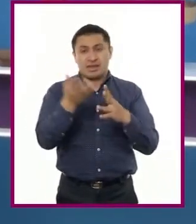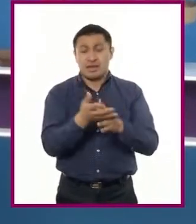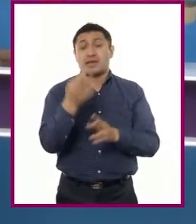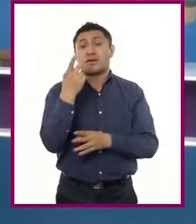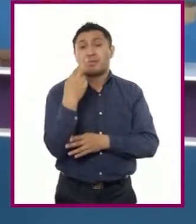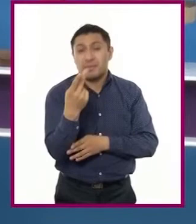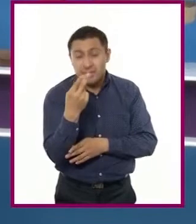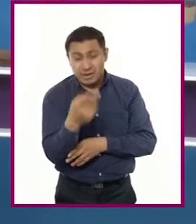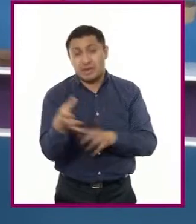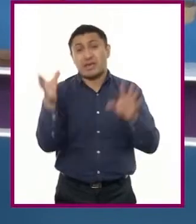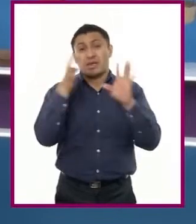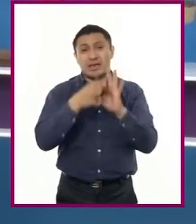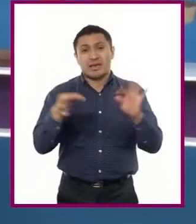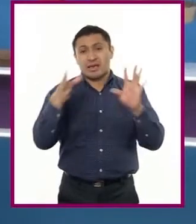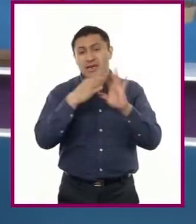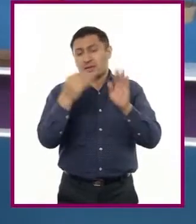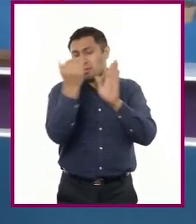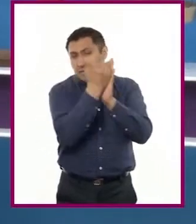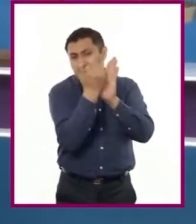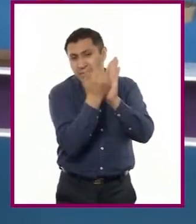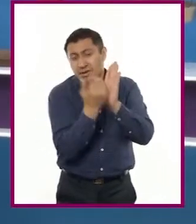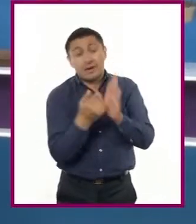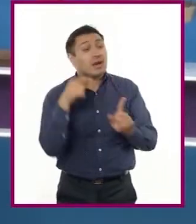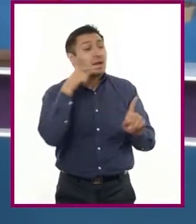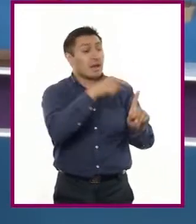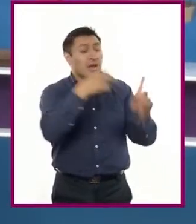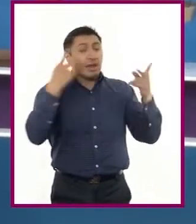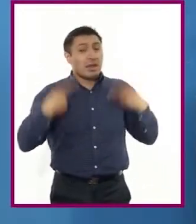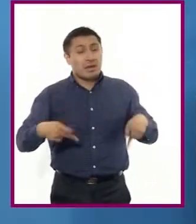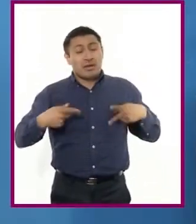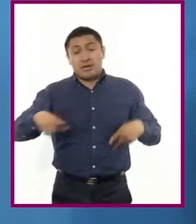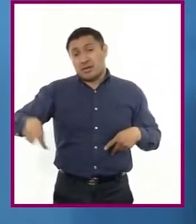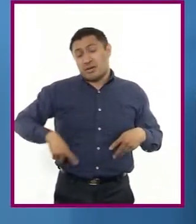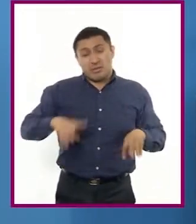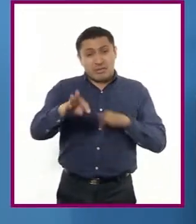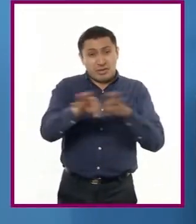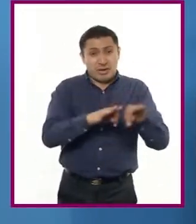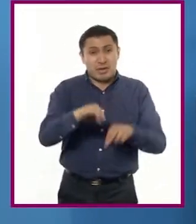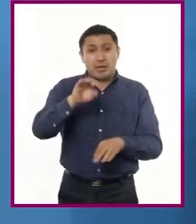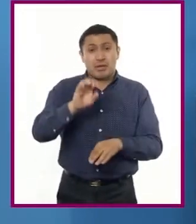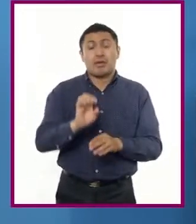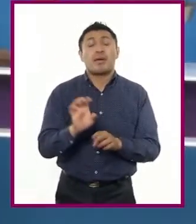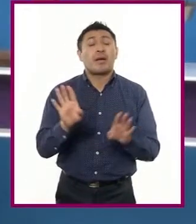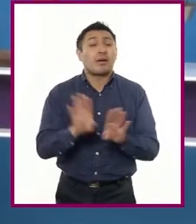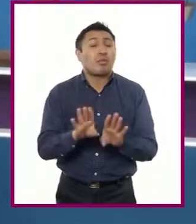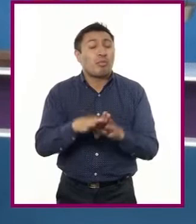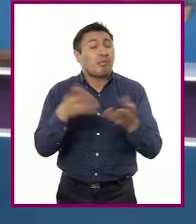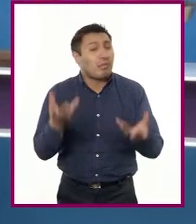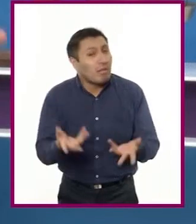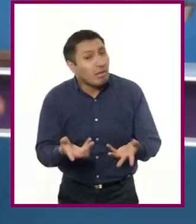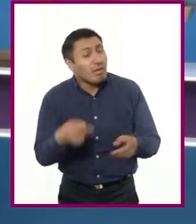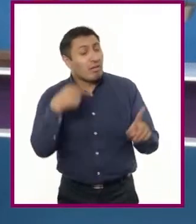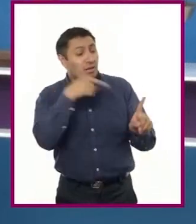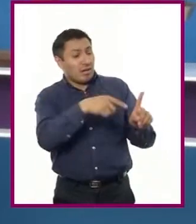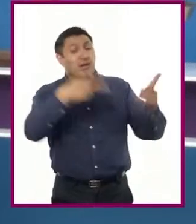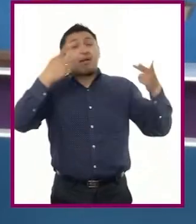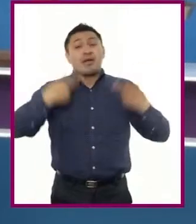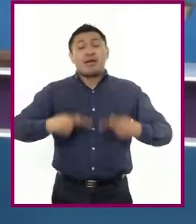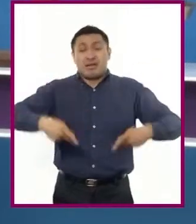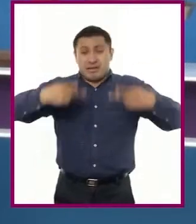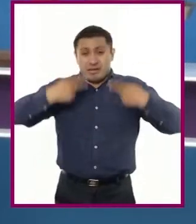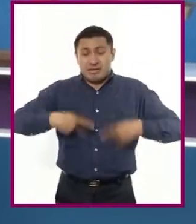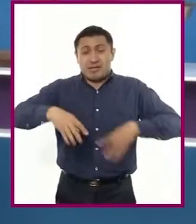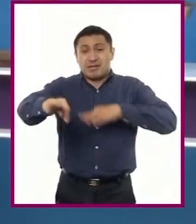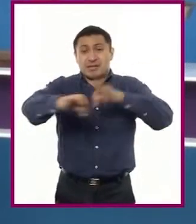se define a la servidora o servidor público como las personas que desempeñan